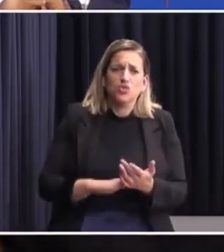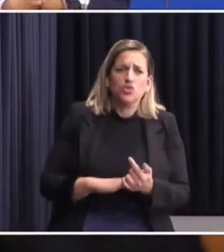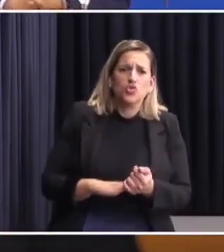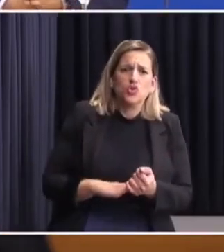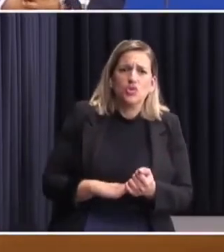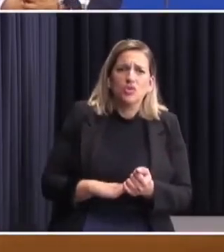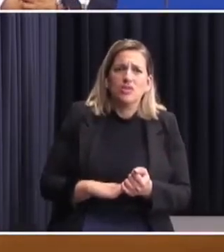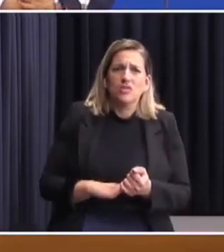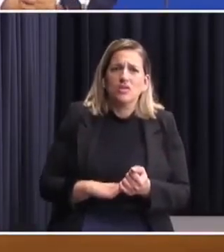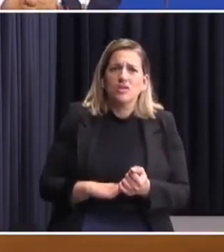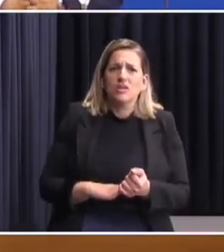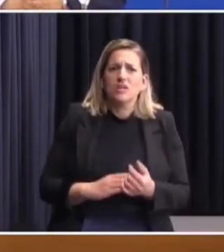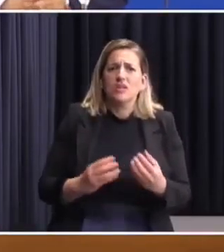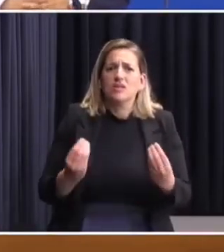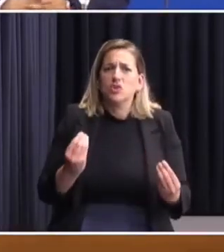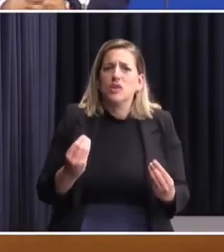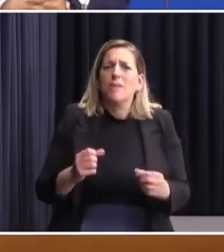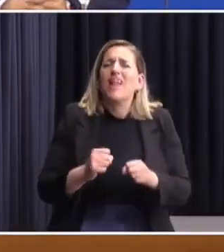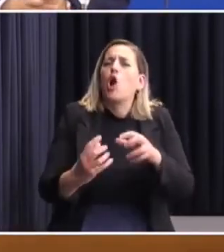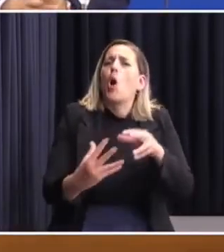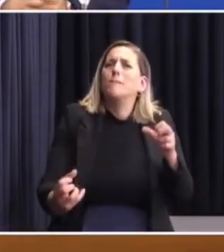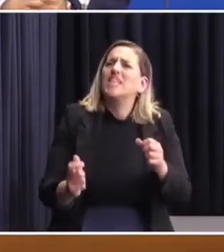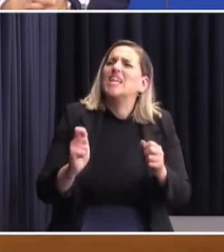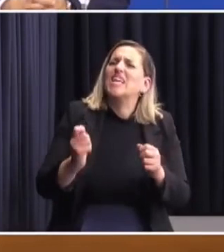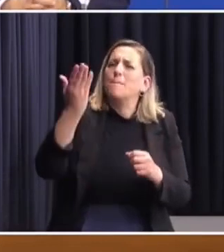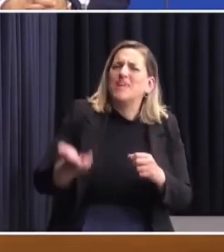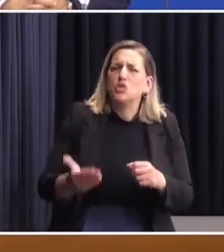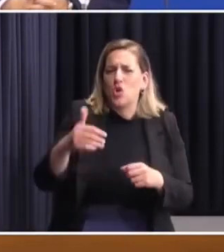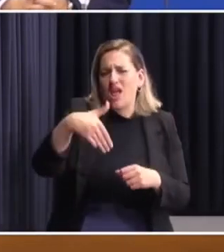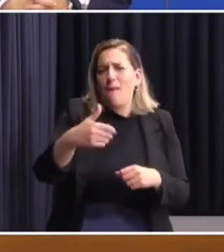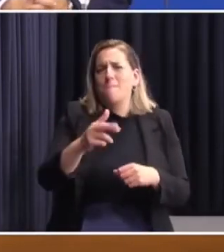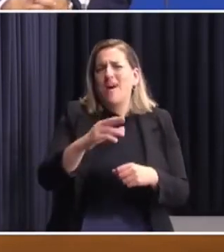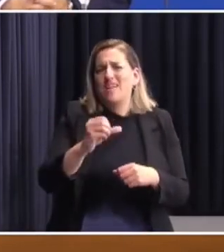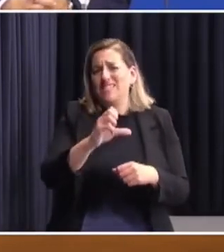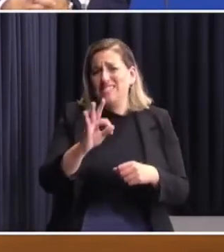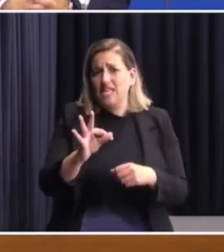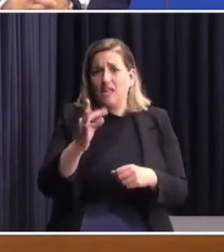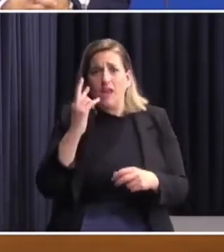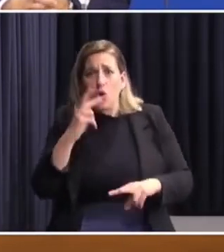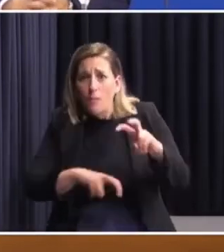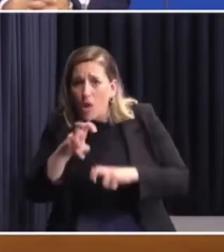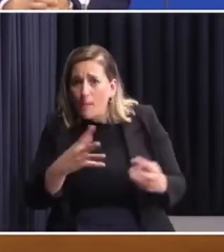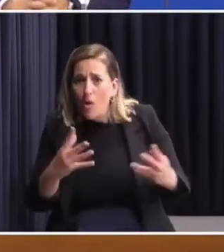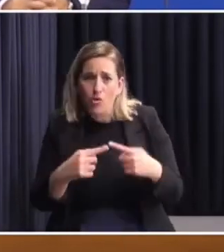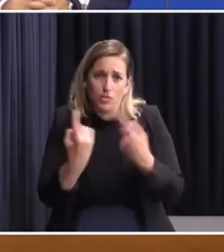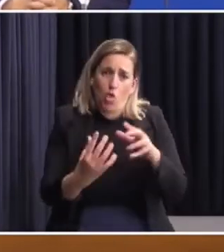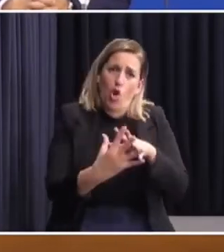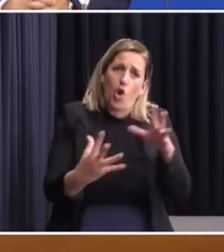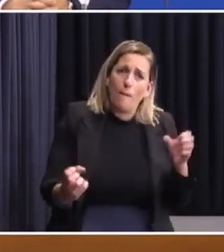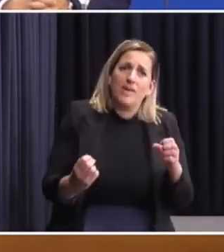en el entendido de que, para entender quién era Marcet, en particular, que es lo que se busca entender, que luego